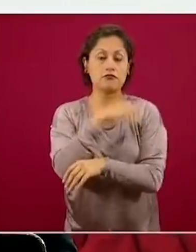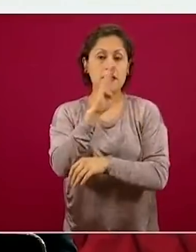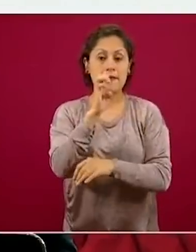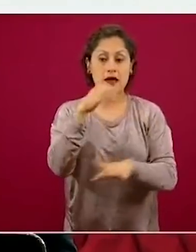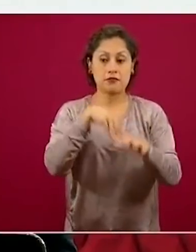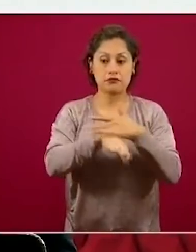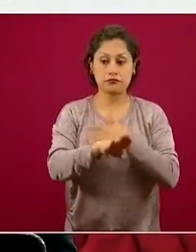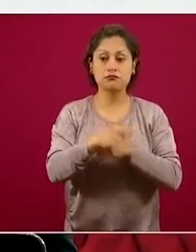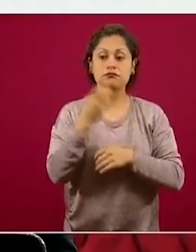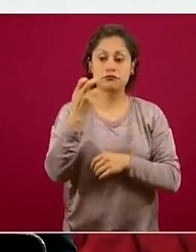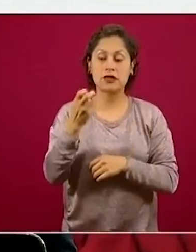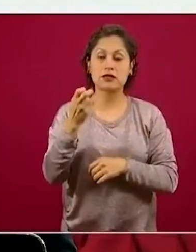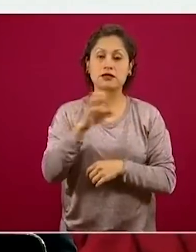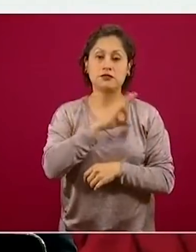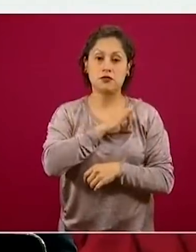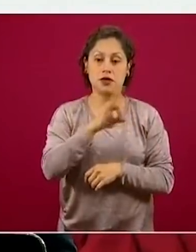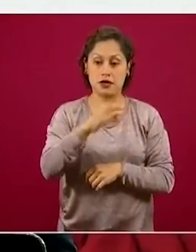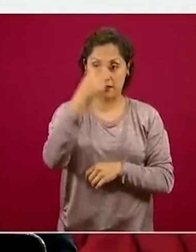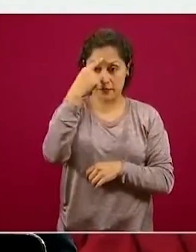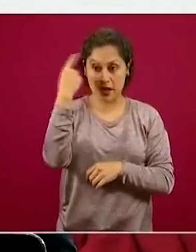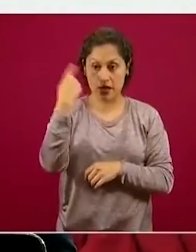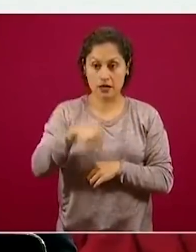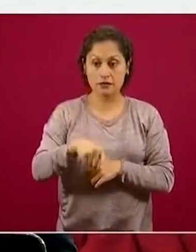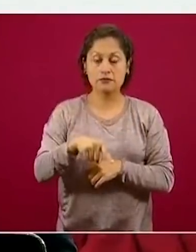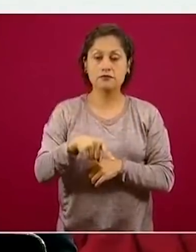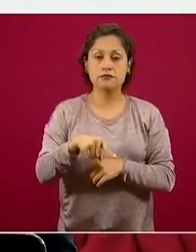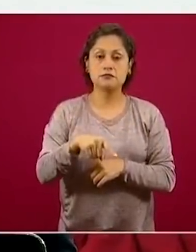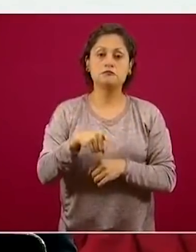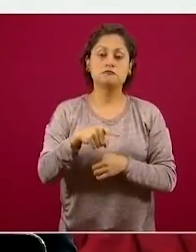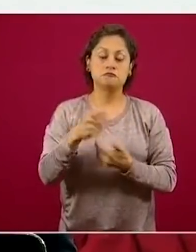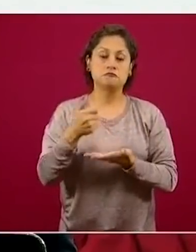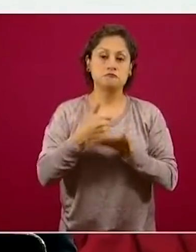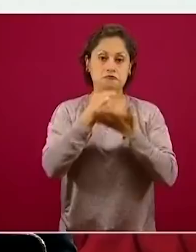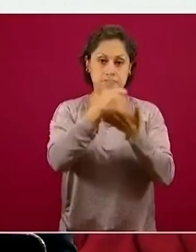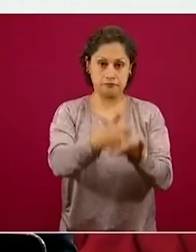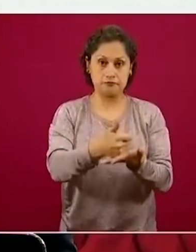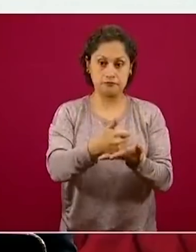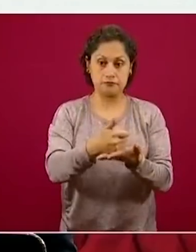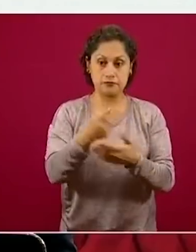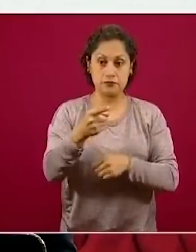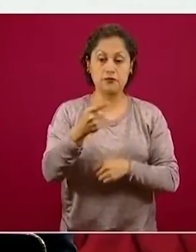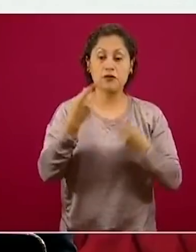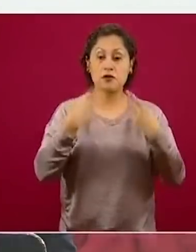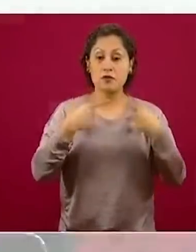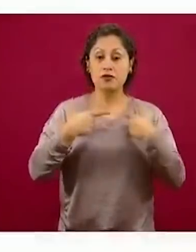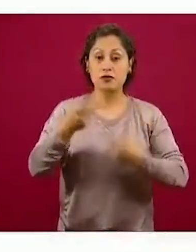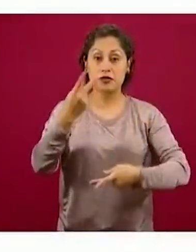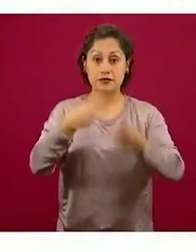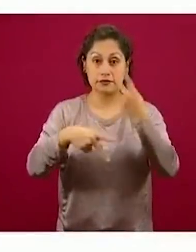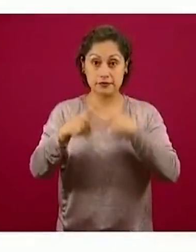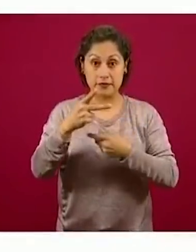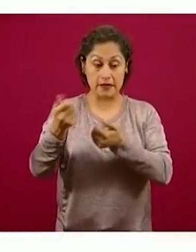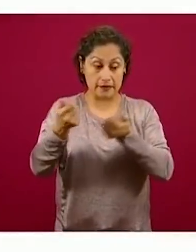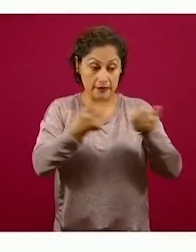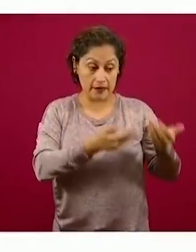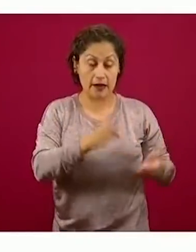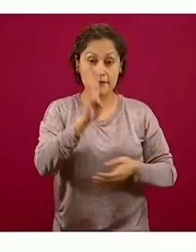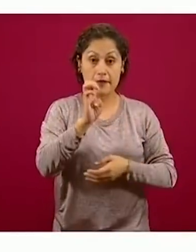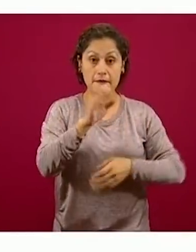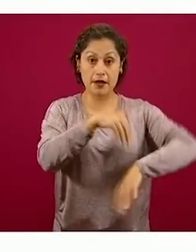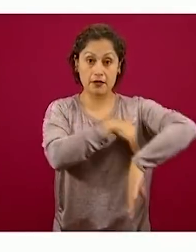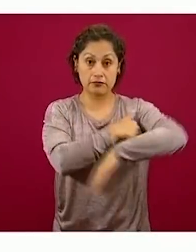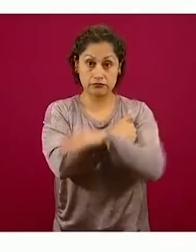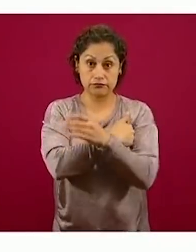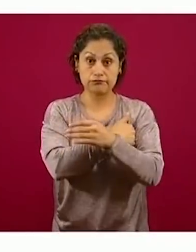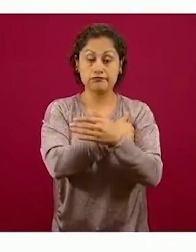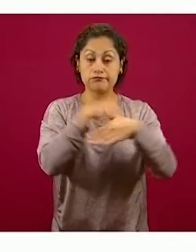los niños que su propio hogar. El hecho de que vengan a la guardería no los expone más que en su hogar, sí los expone mucho menos